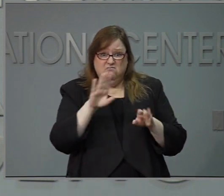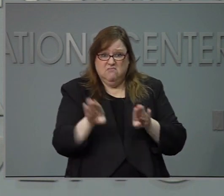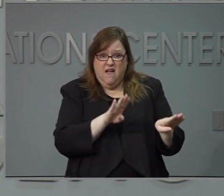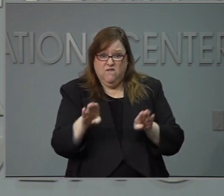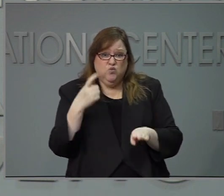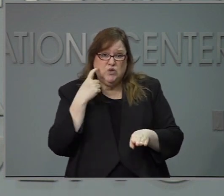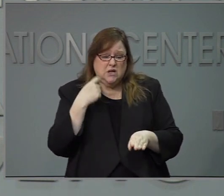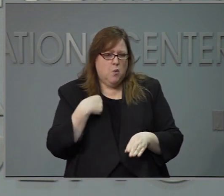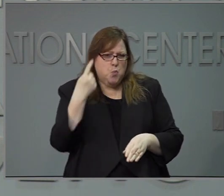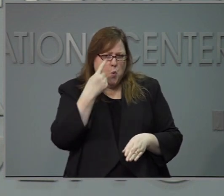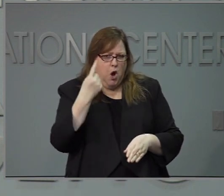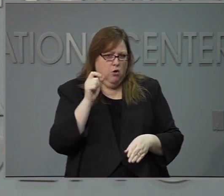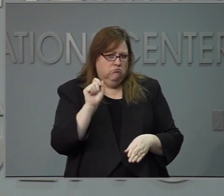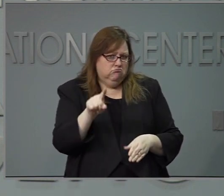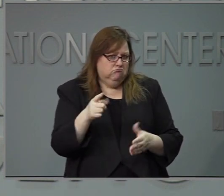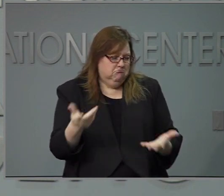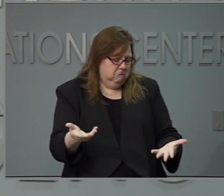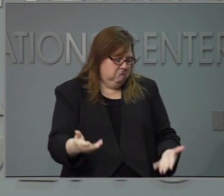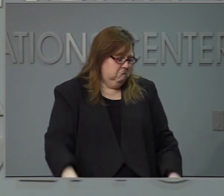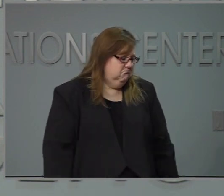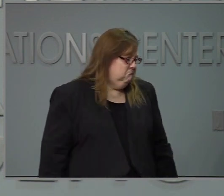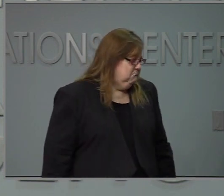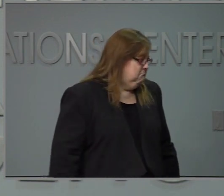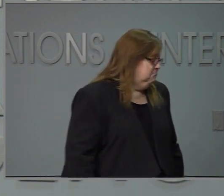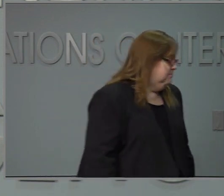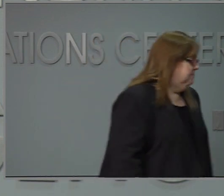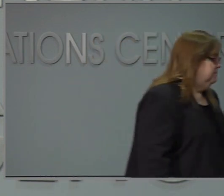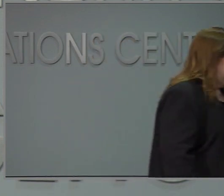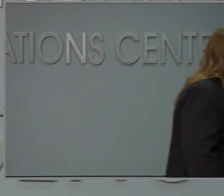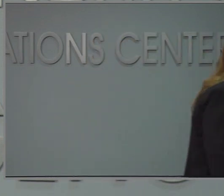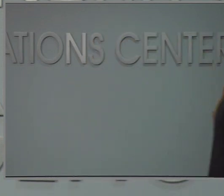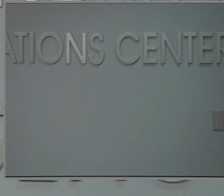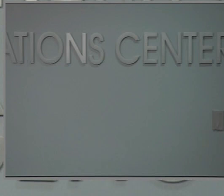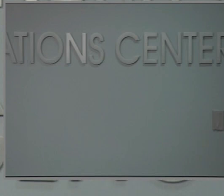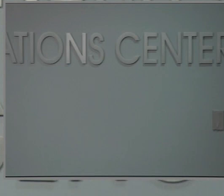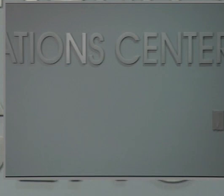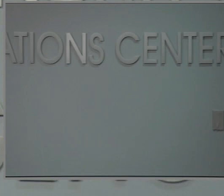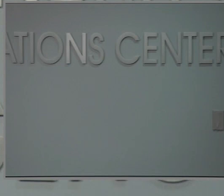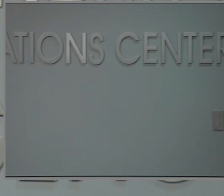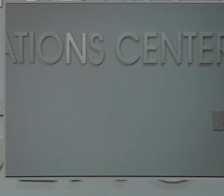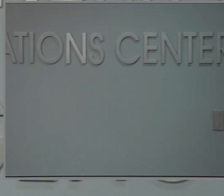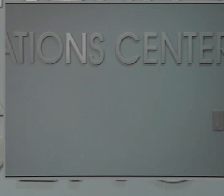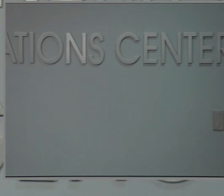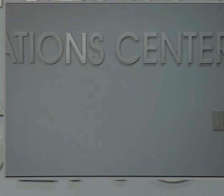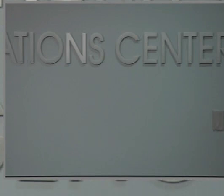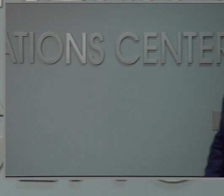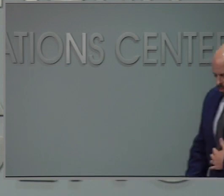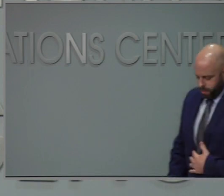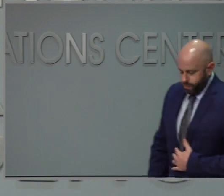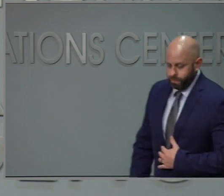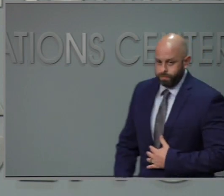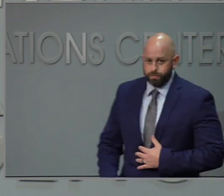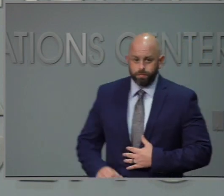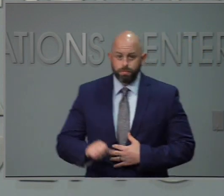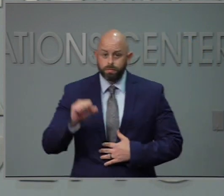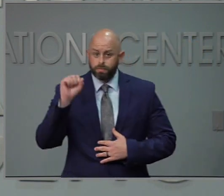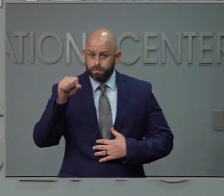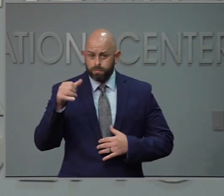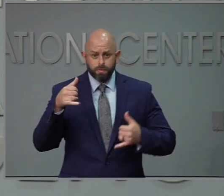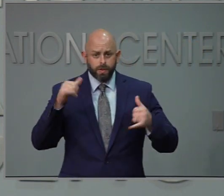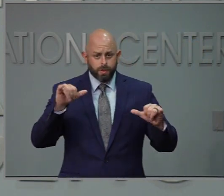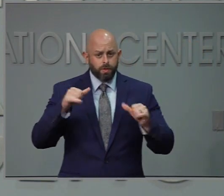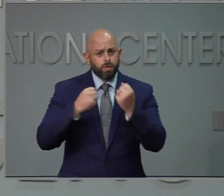Y respuesta, sí, es frustrante lo que está saliendo de Washington, especialmente lo